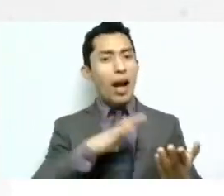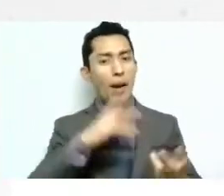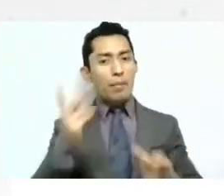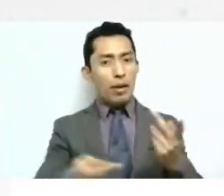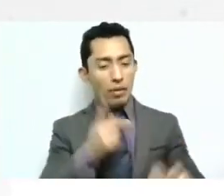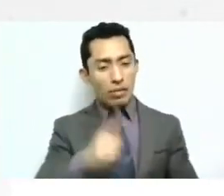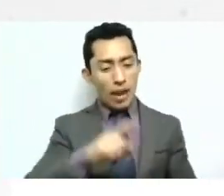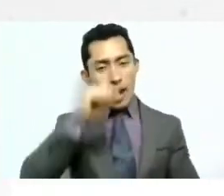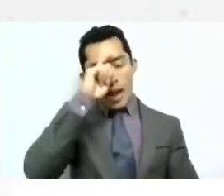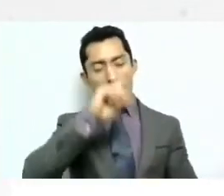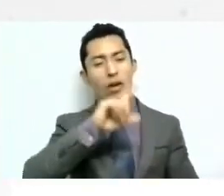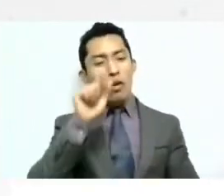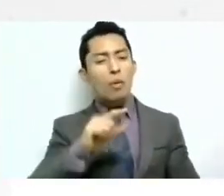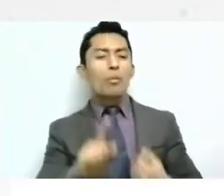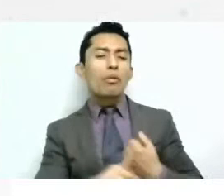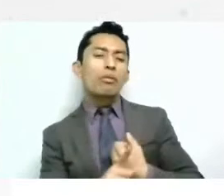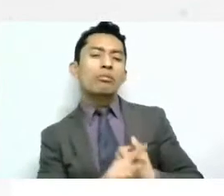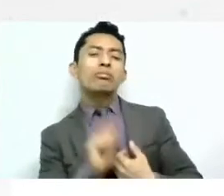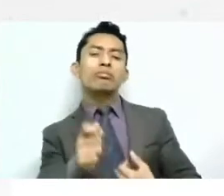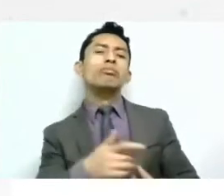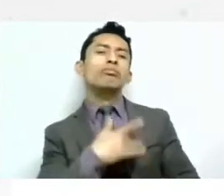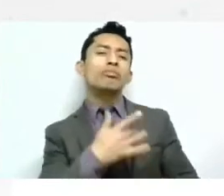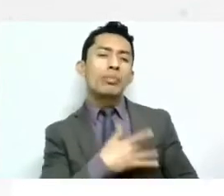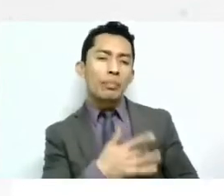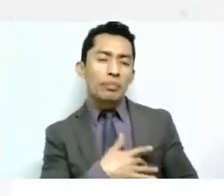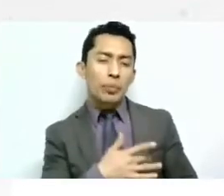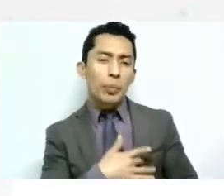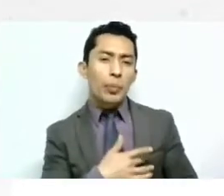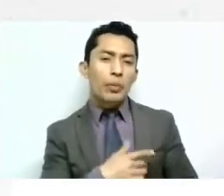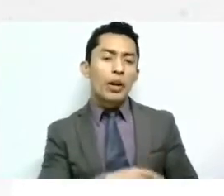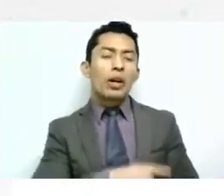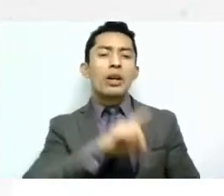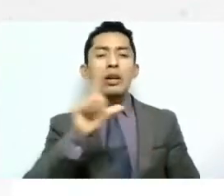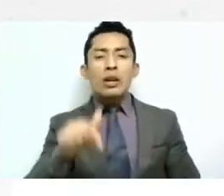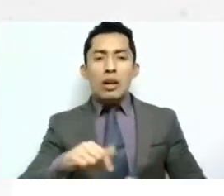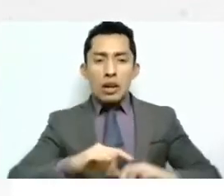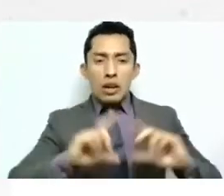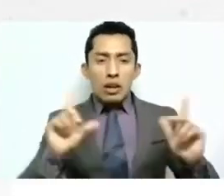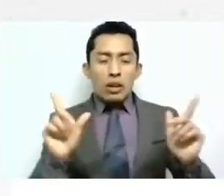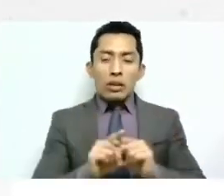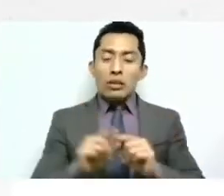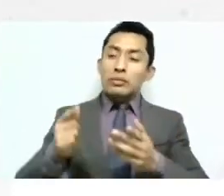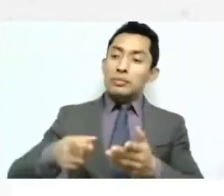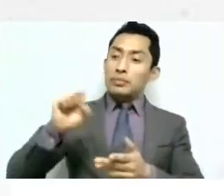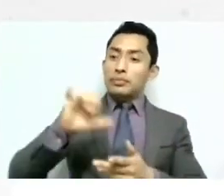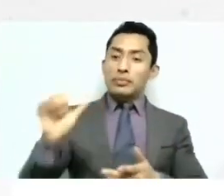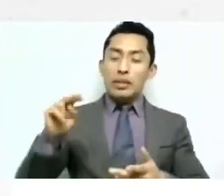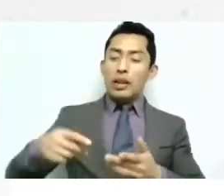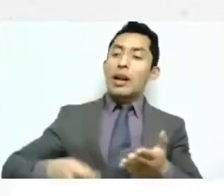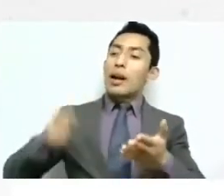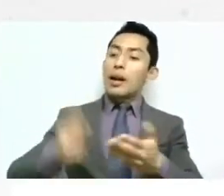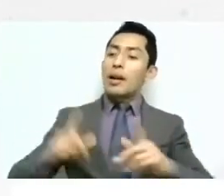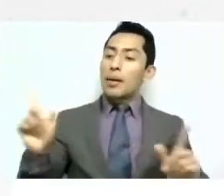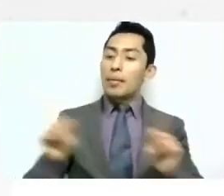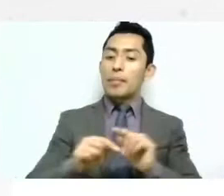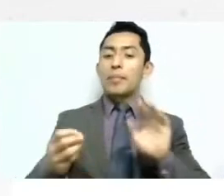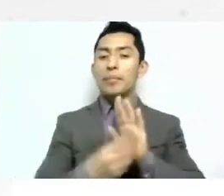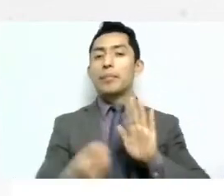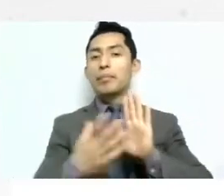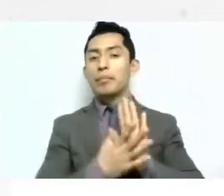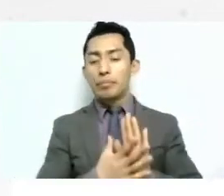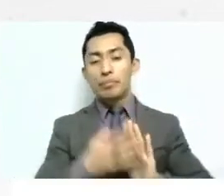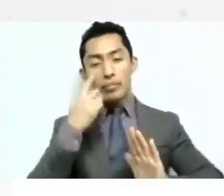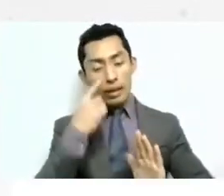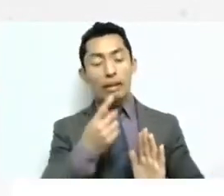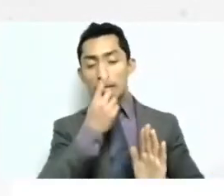referencia al problema jurídico y luego se sintetiza el criterio de la de la corte ah bueno pues se valora